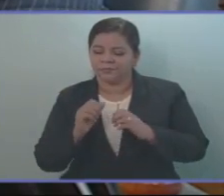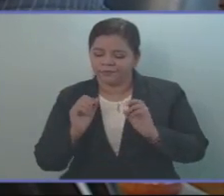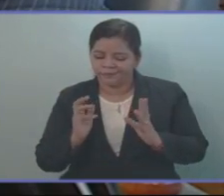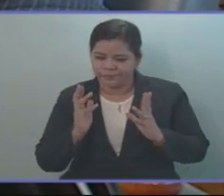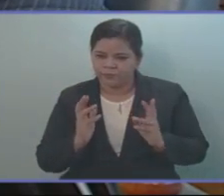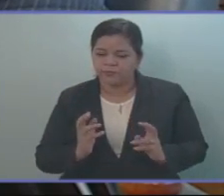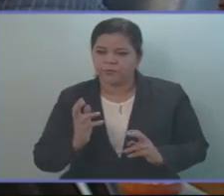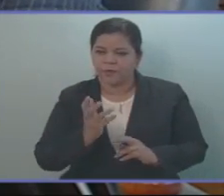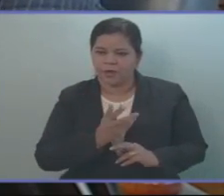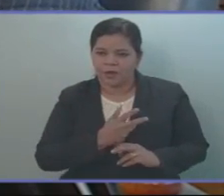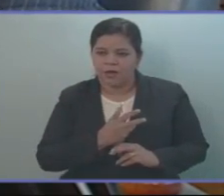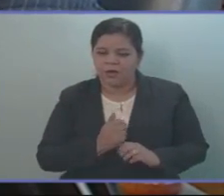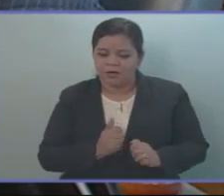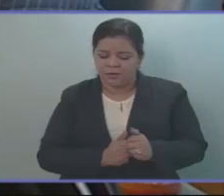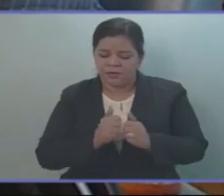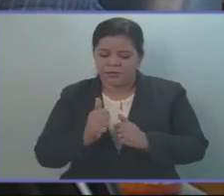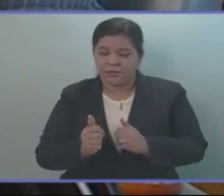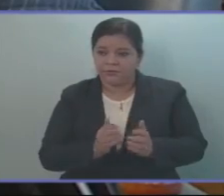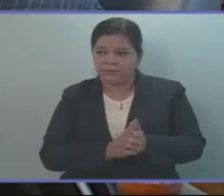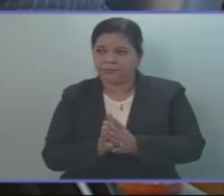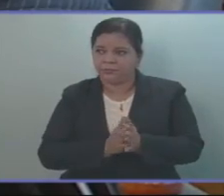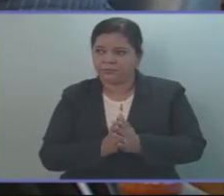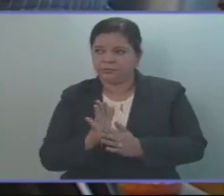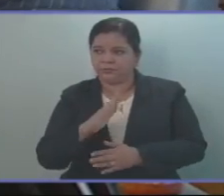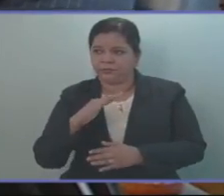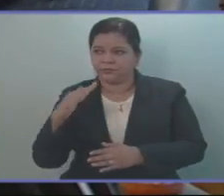el interés de El Salvador. Muchas gracias.